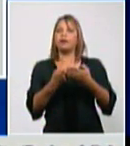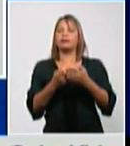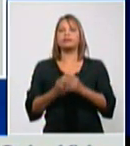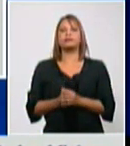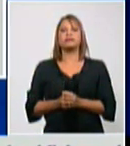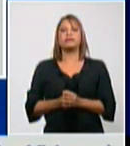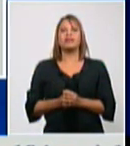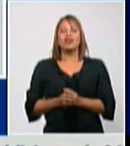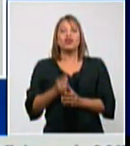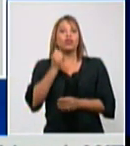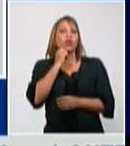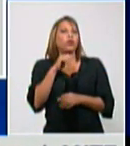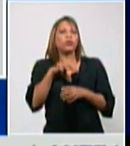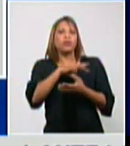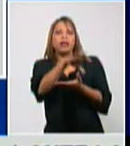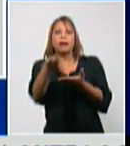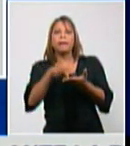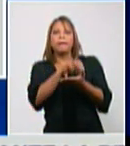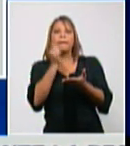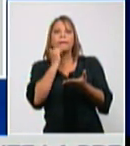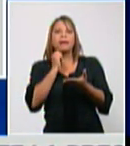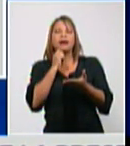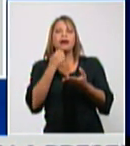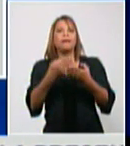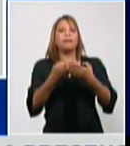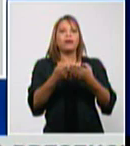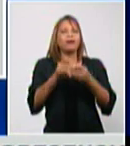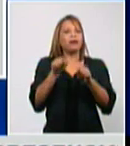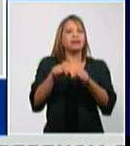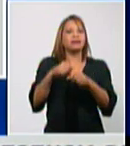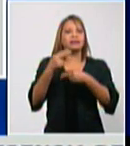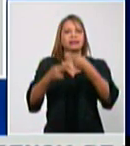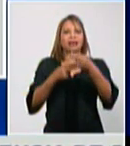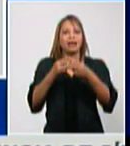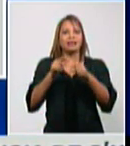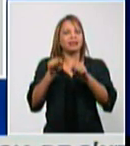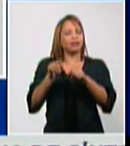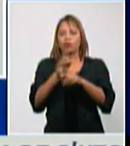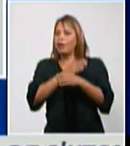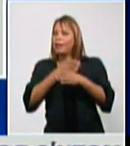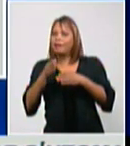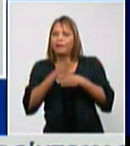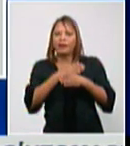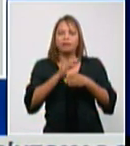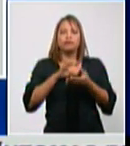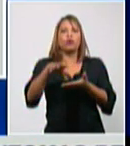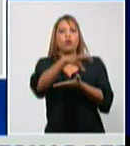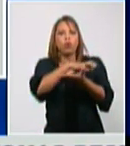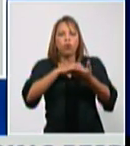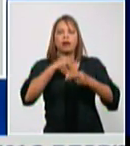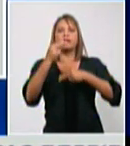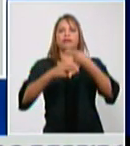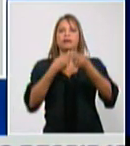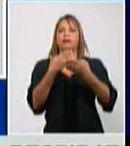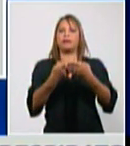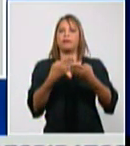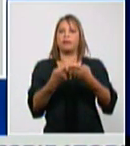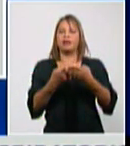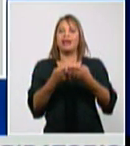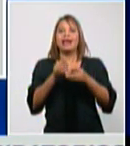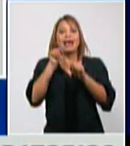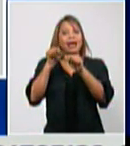se encuentra es donde más muestras se realizan. No, no, es que se realizan muestras. Claro, estos territorios que tienen el mayor por ciento,